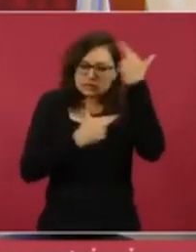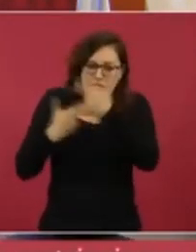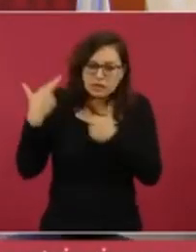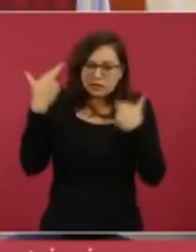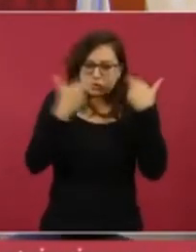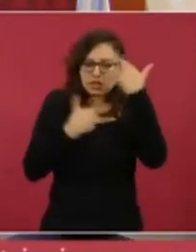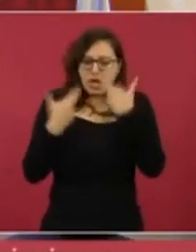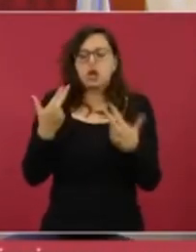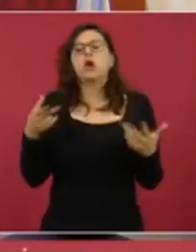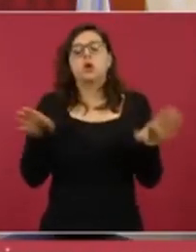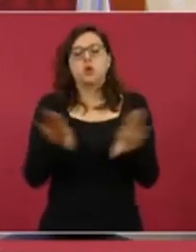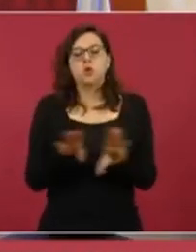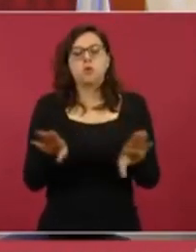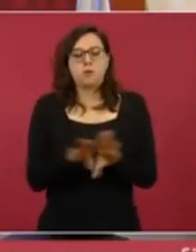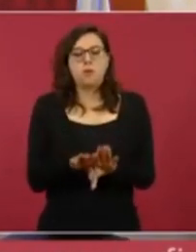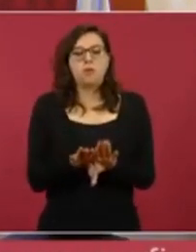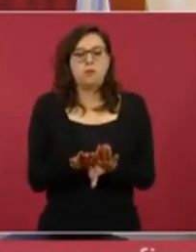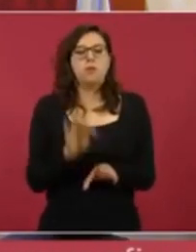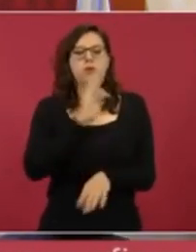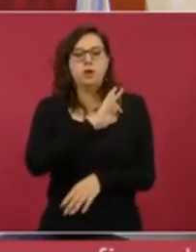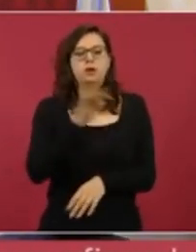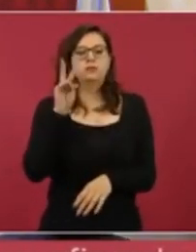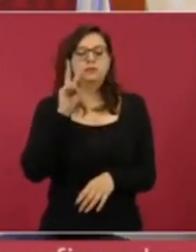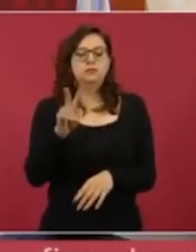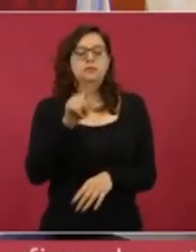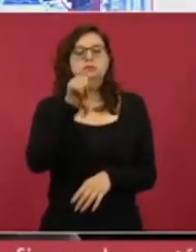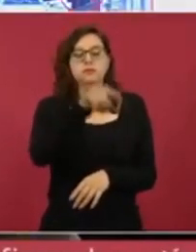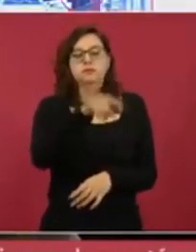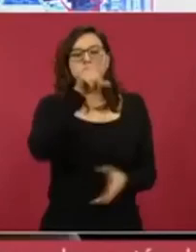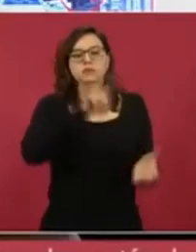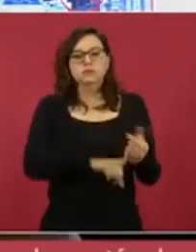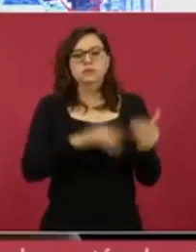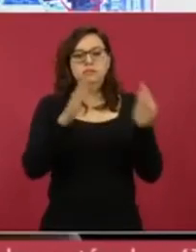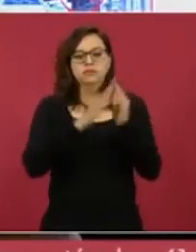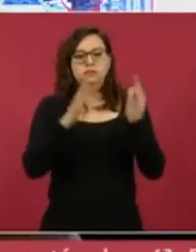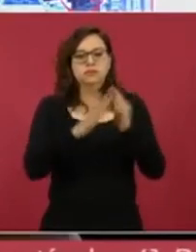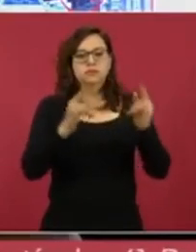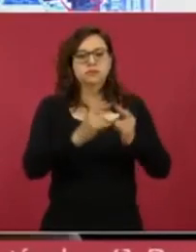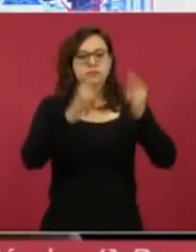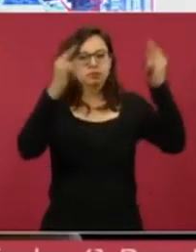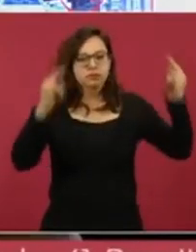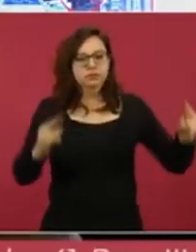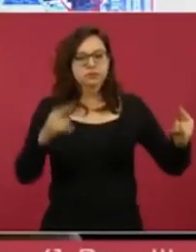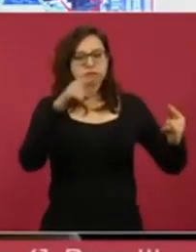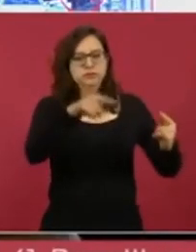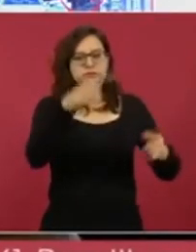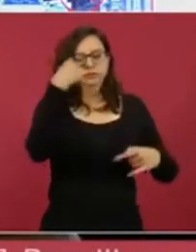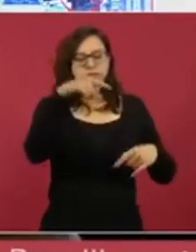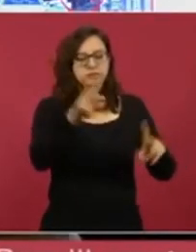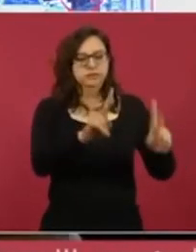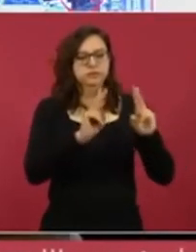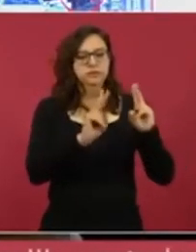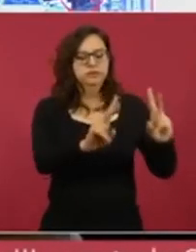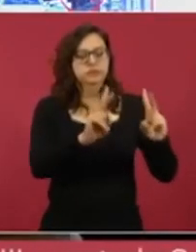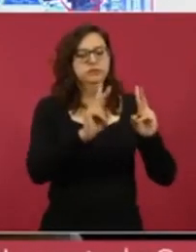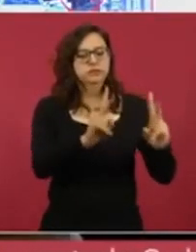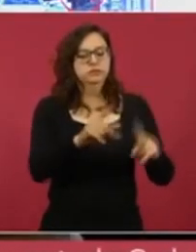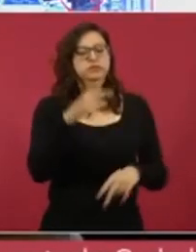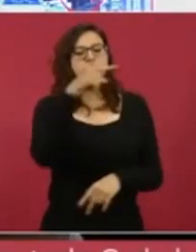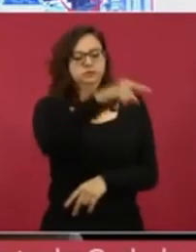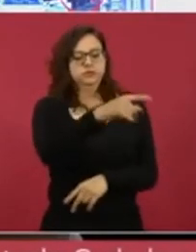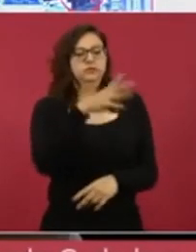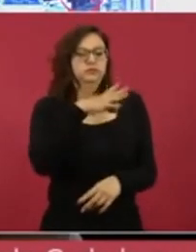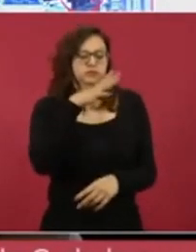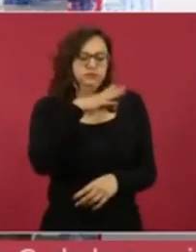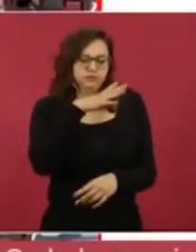donde esta es la carpa, aquí se aprecia en esta lámina, hay una carpa al fondo, que es donde está